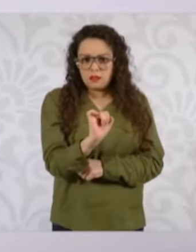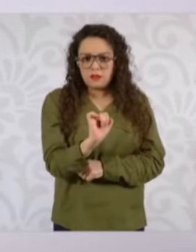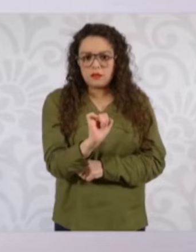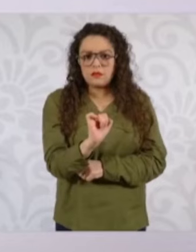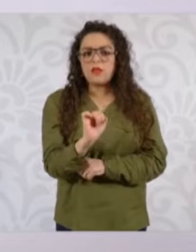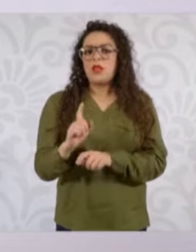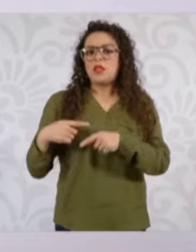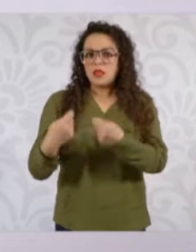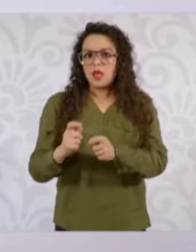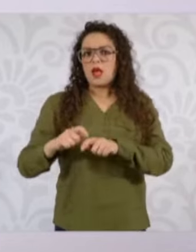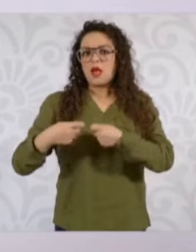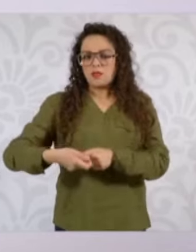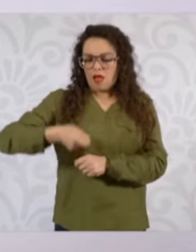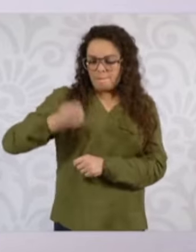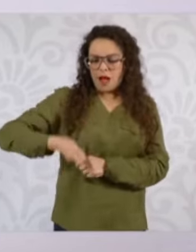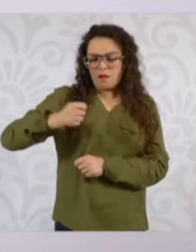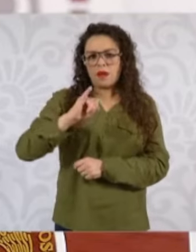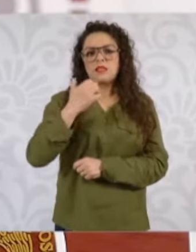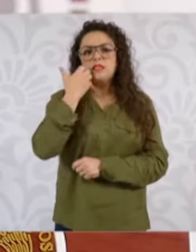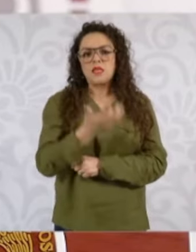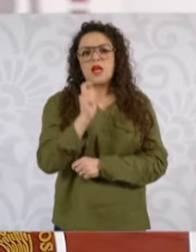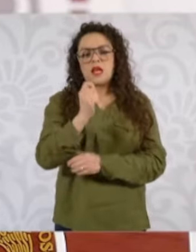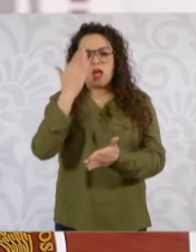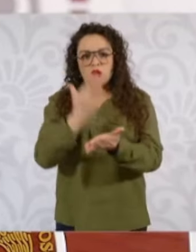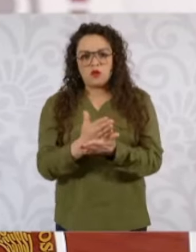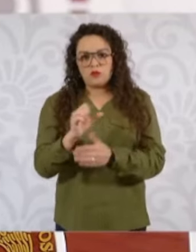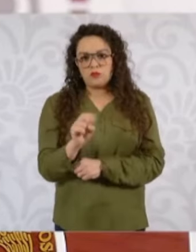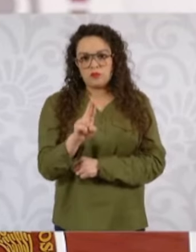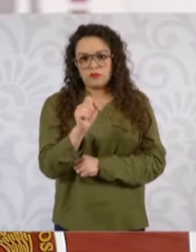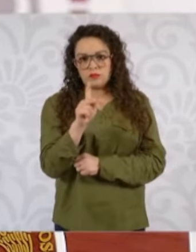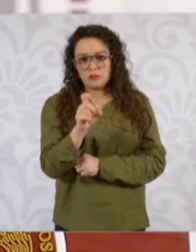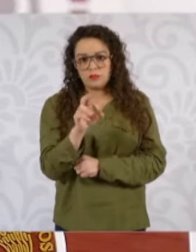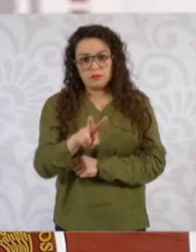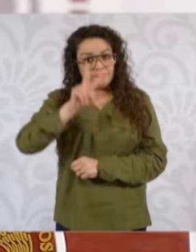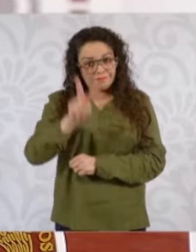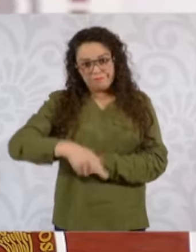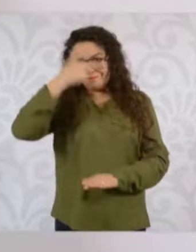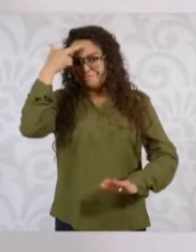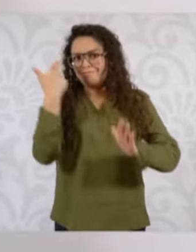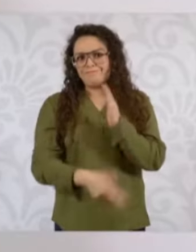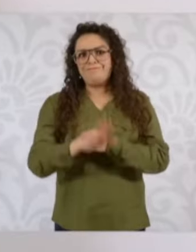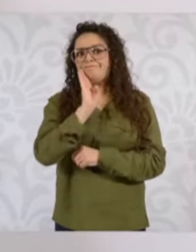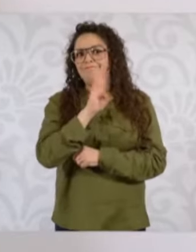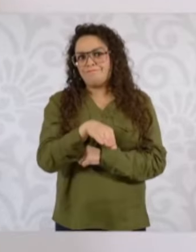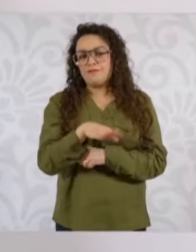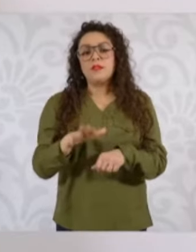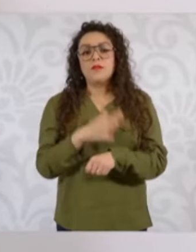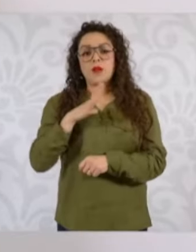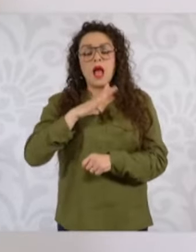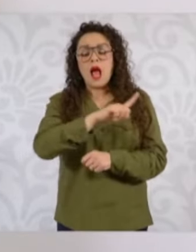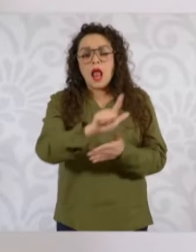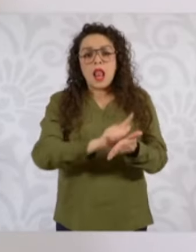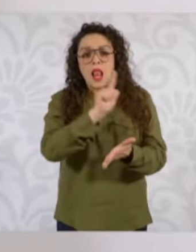otorgando son abiertamente contrarias a derecho. Primero, porque hay una disposición en la Ley de Amparo que